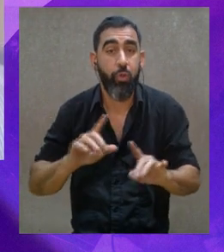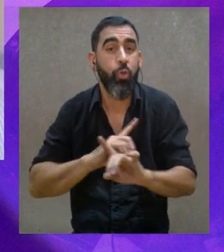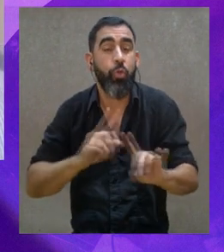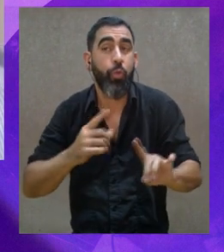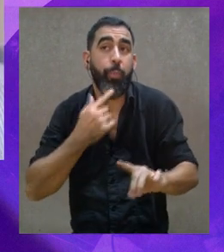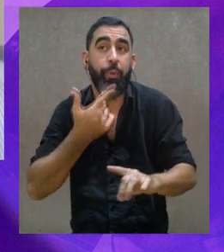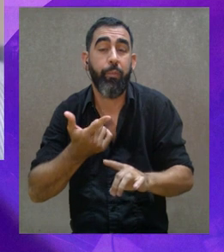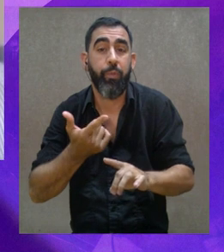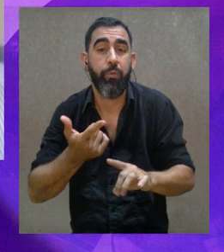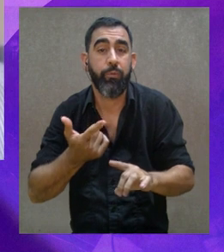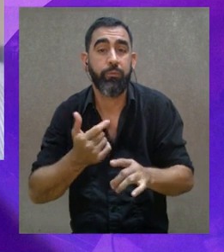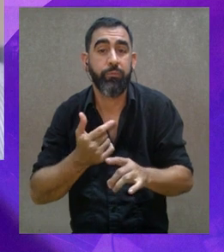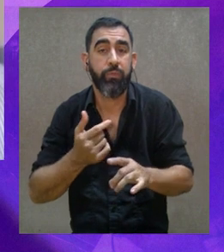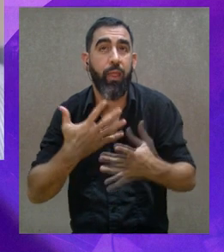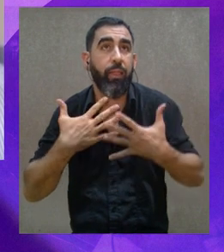canalizar,